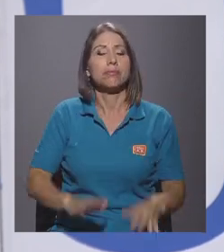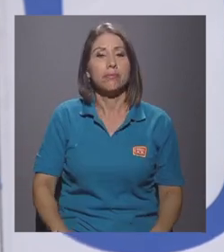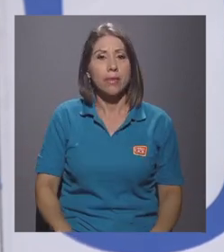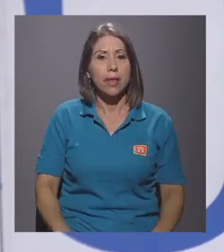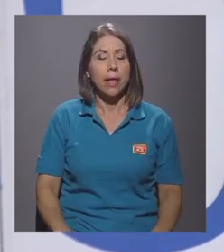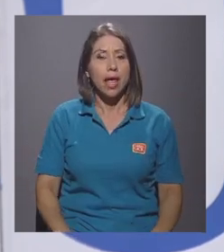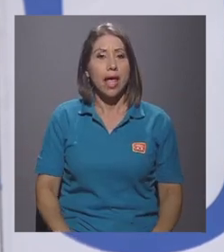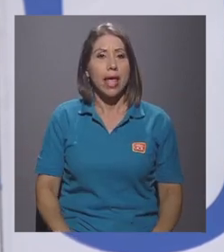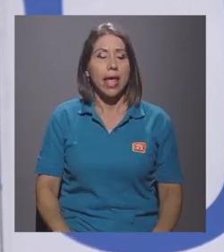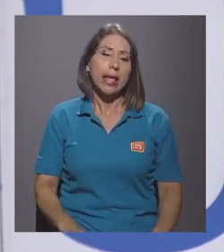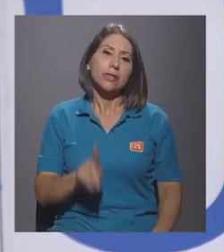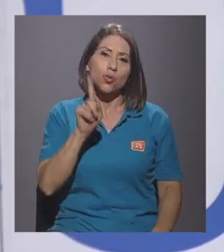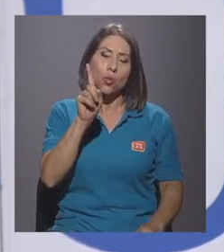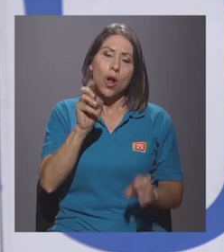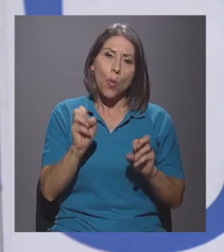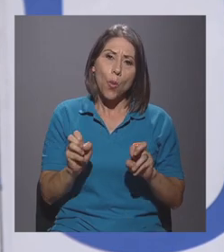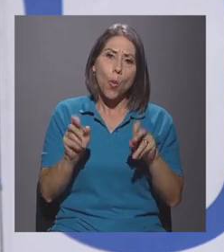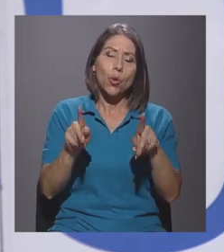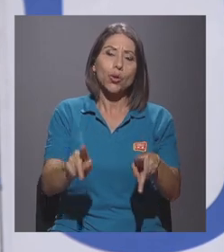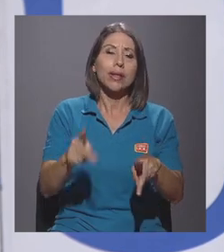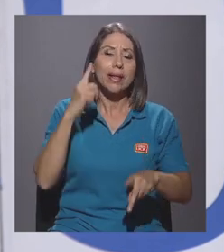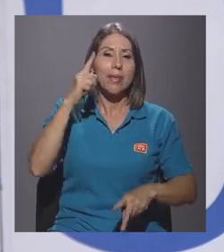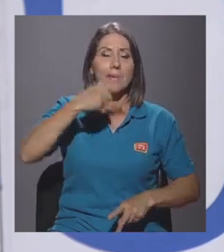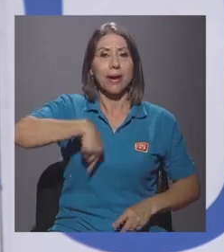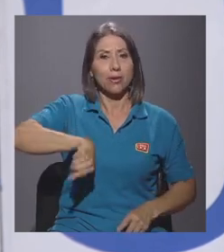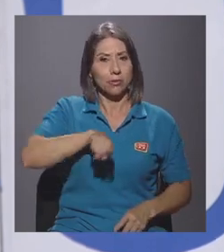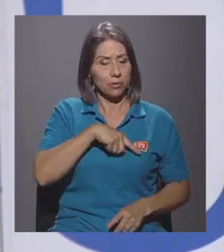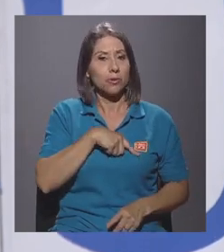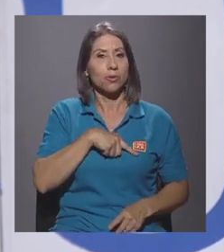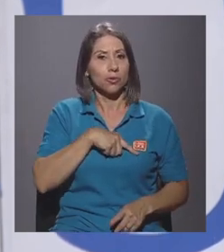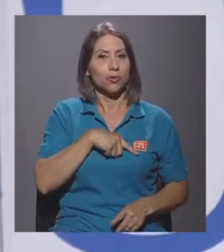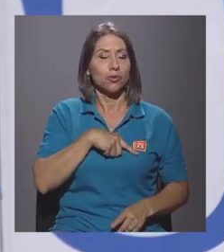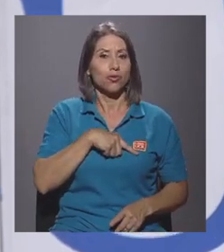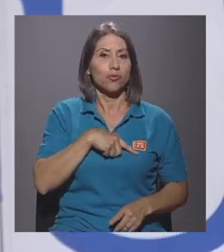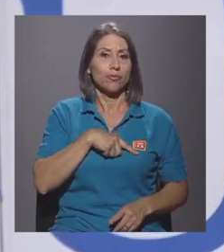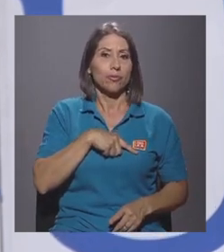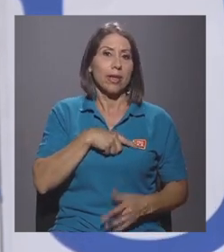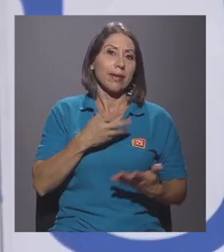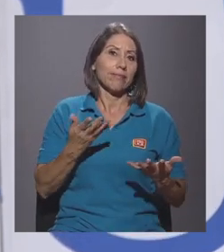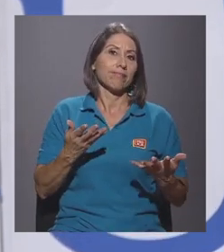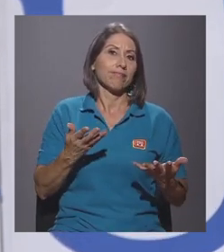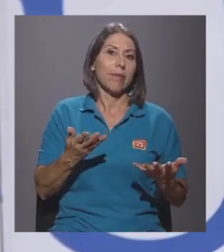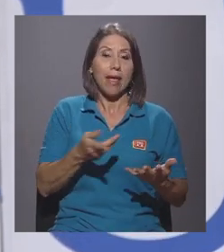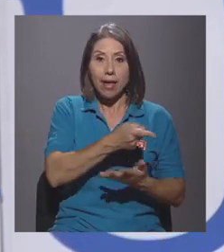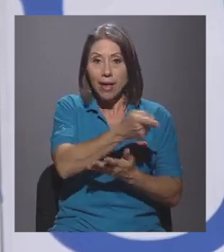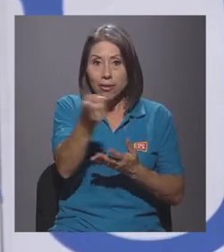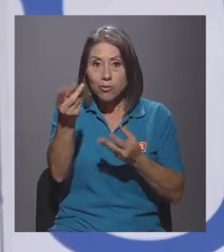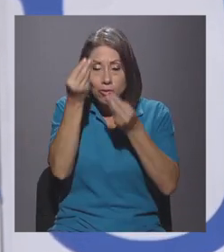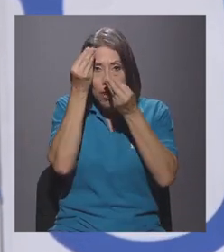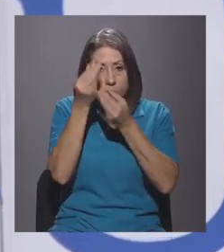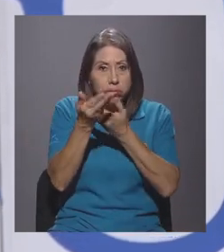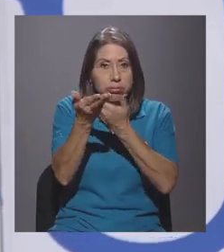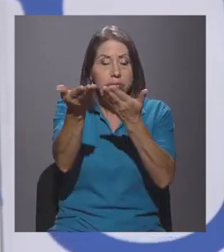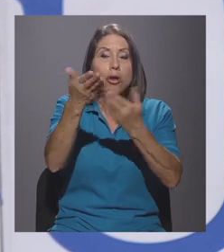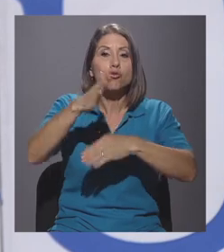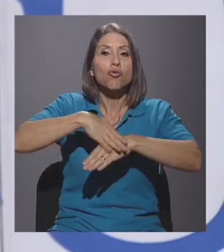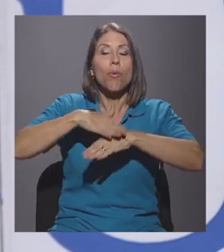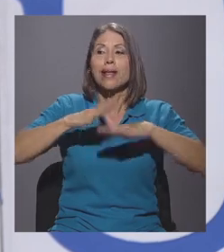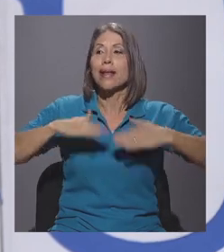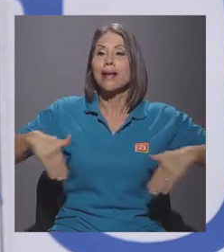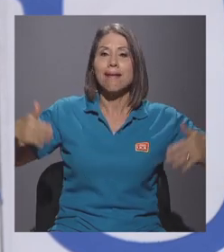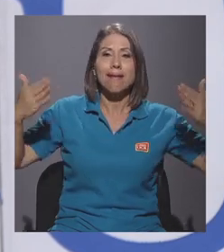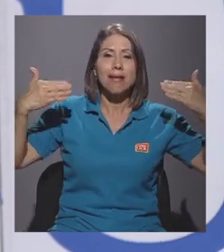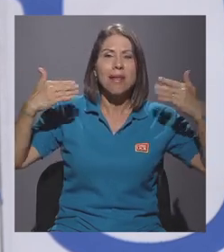Es una oportunidad para nosotros de proveer algún entendimiento acerca de nuestro clima y